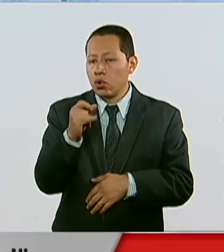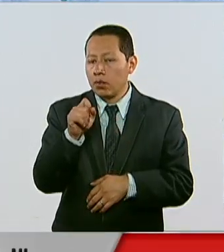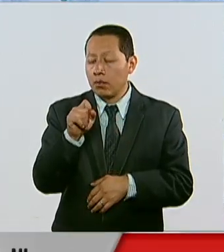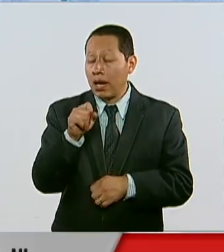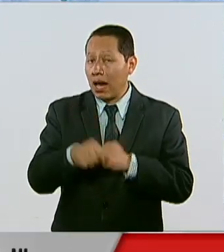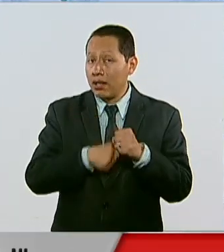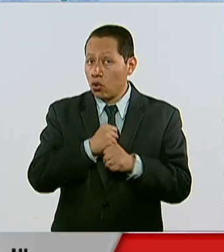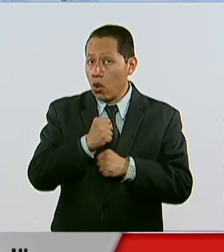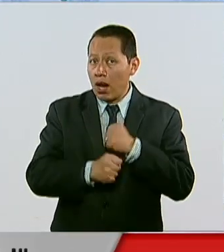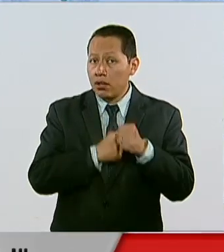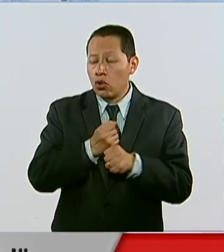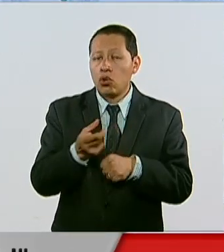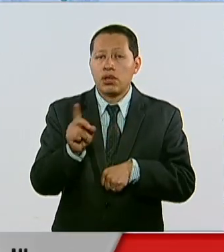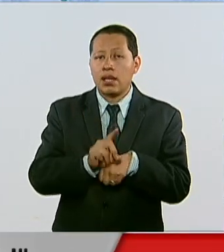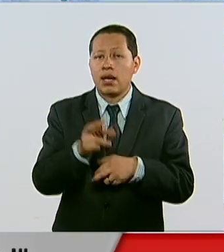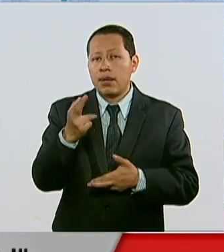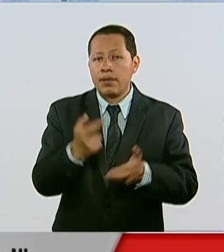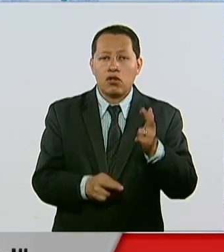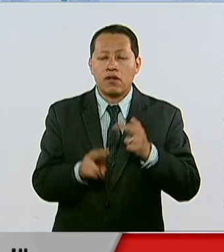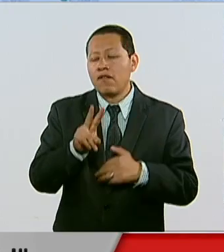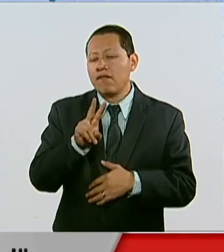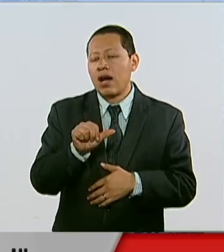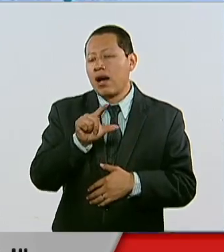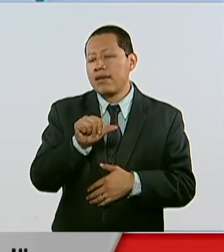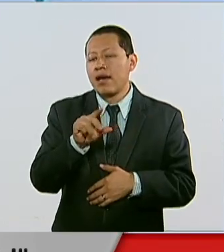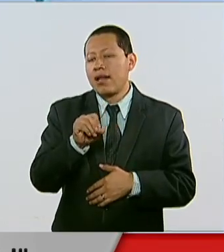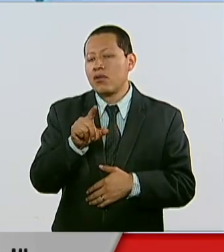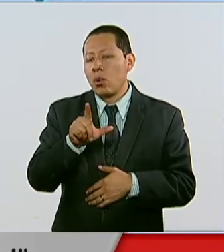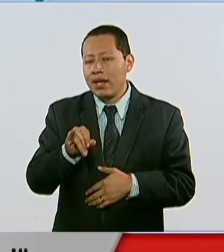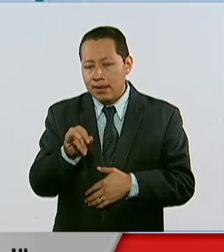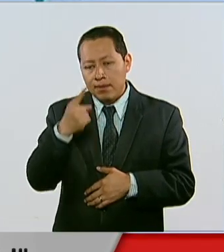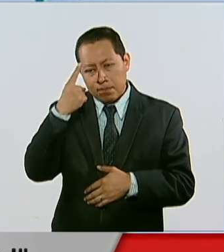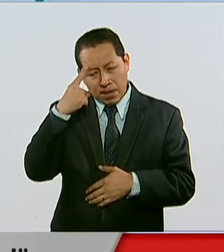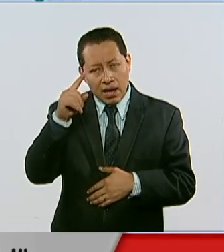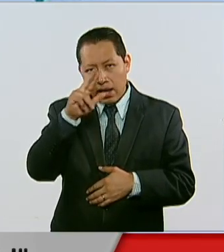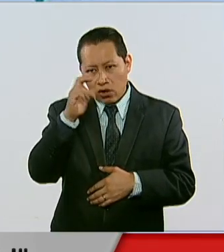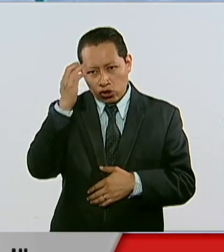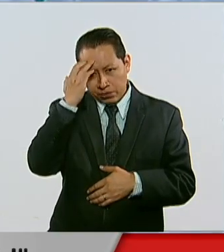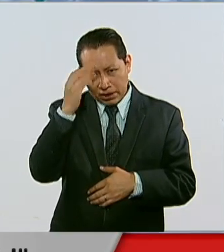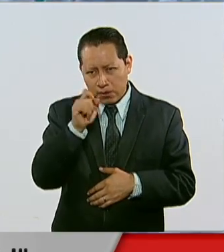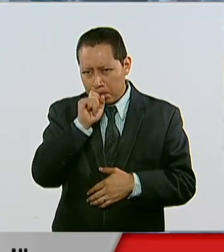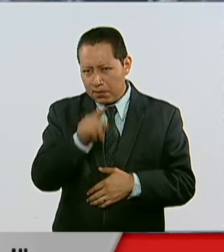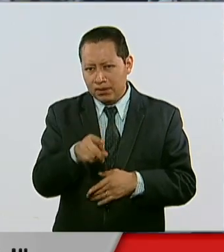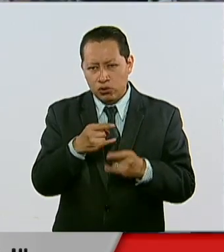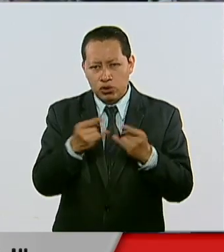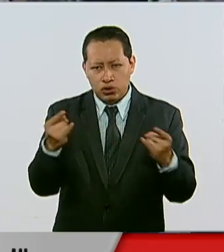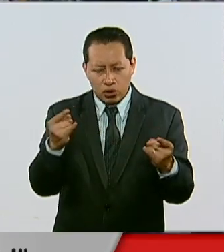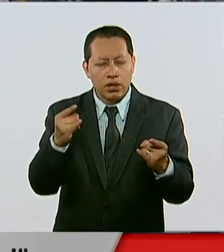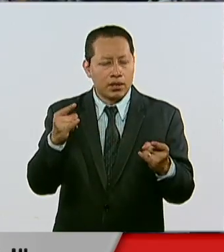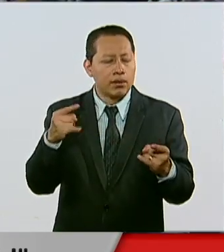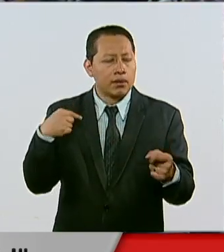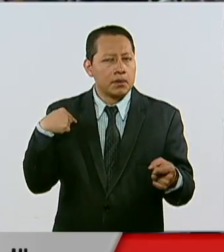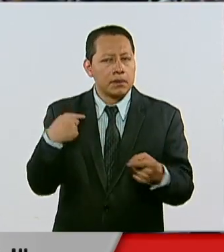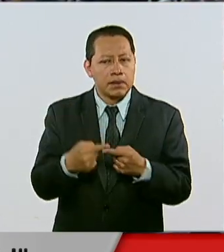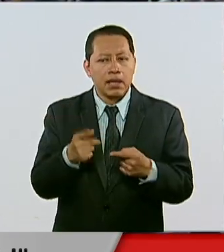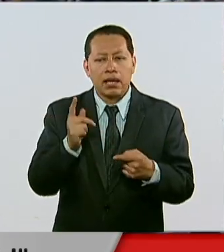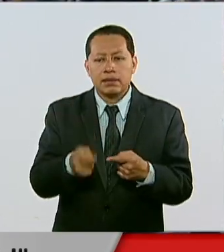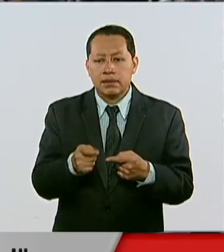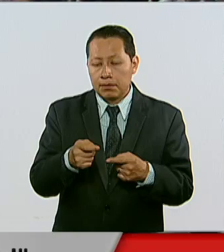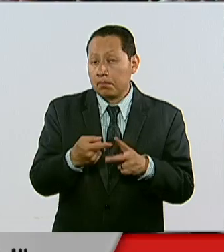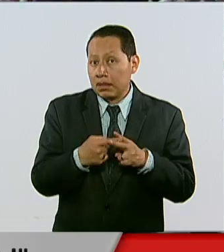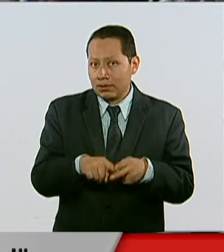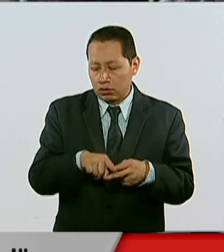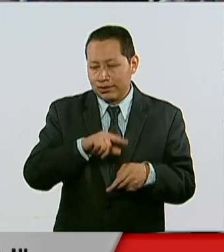como el día de la rebelión de Valladolid, esto con el fin de reconocer a este acontecimiento histórico como precursor de la Revolución